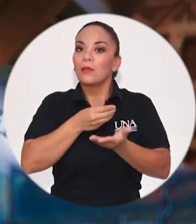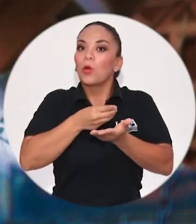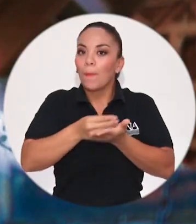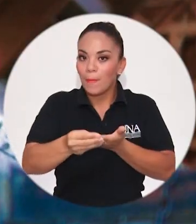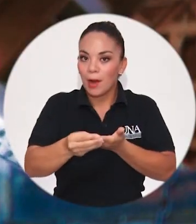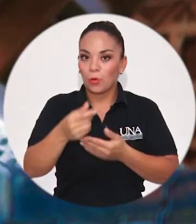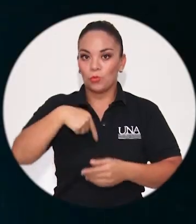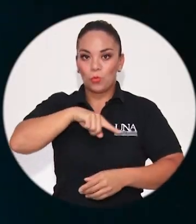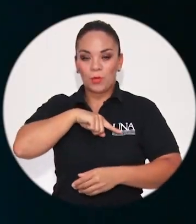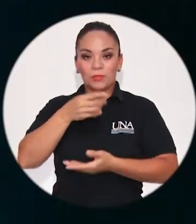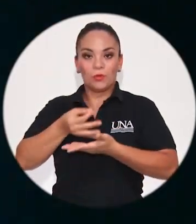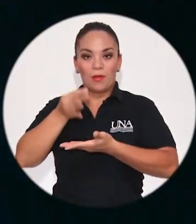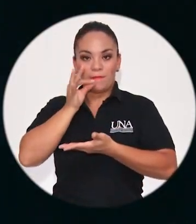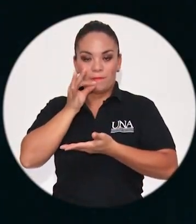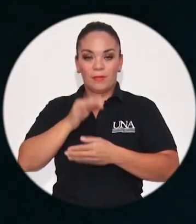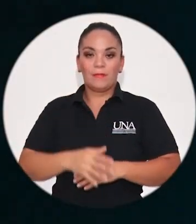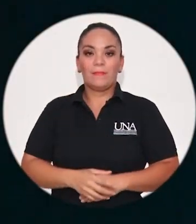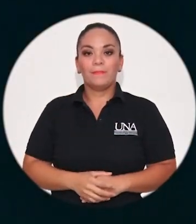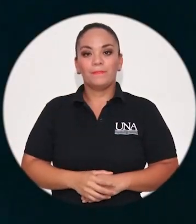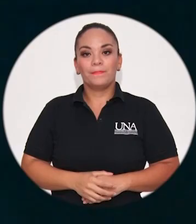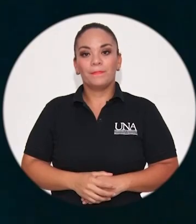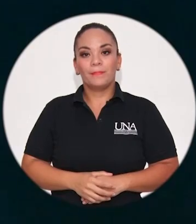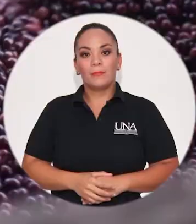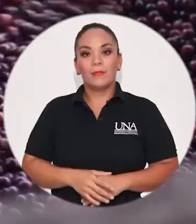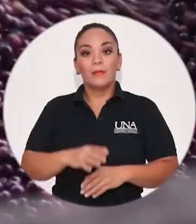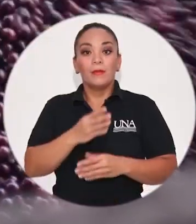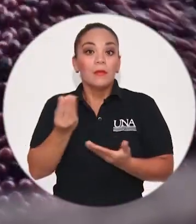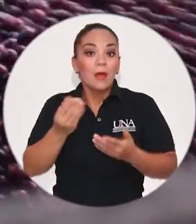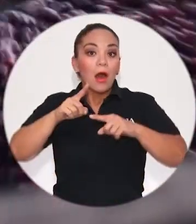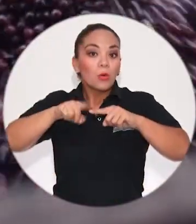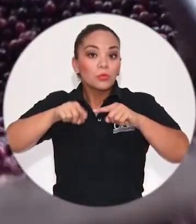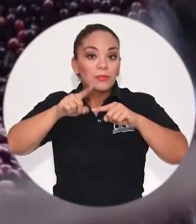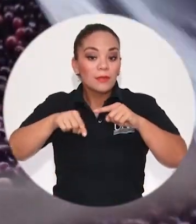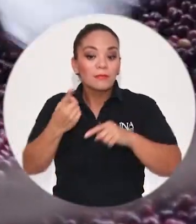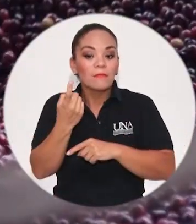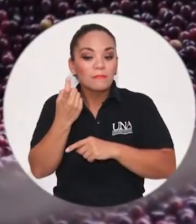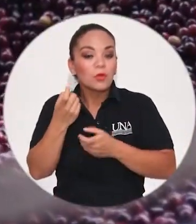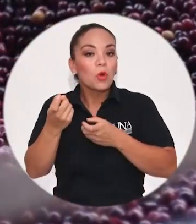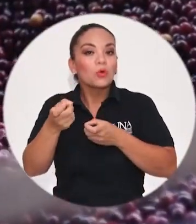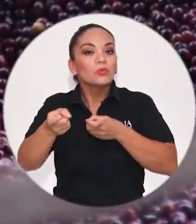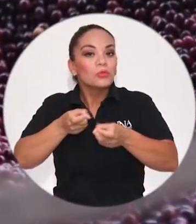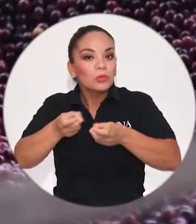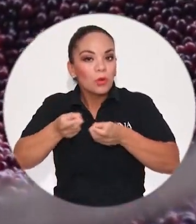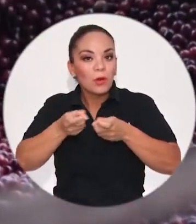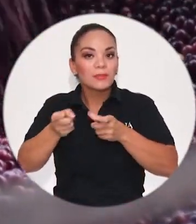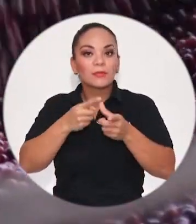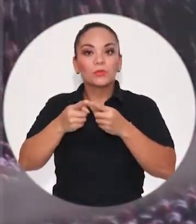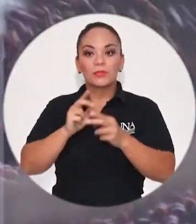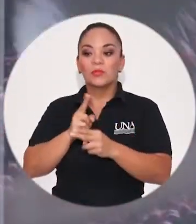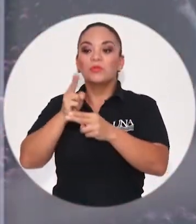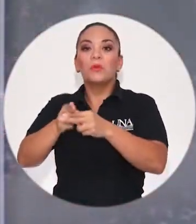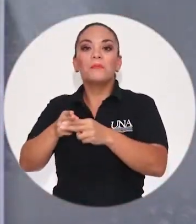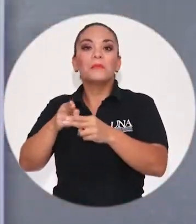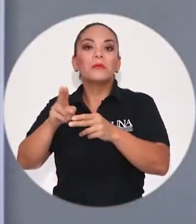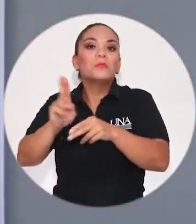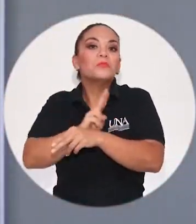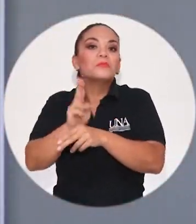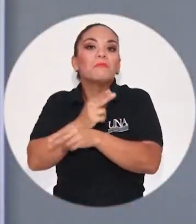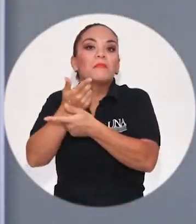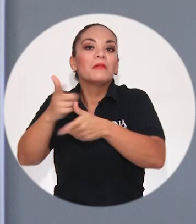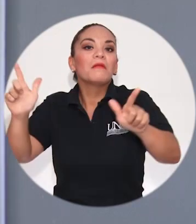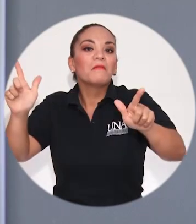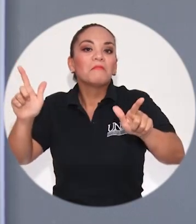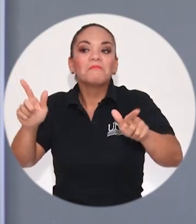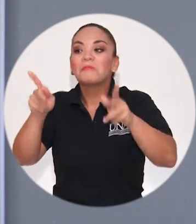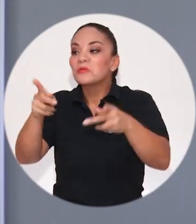la ausencia de esos controles permite que el uso del nombre sea a quien quiera, o quien quiera lo pueda